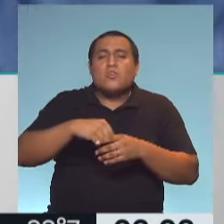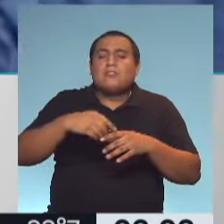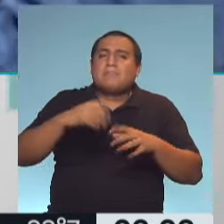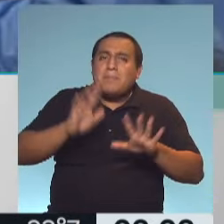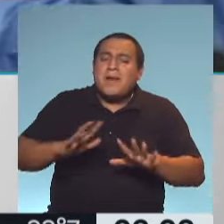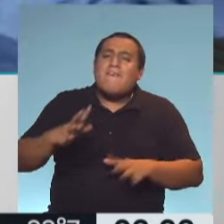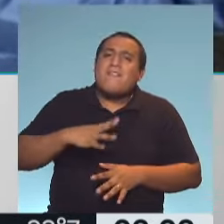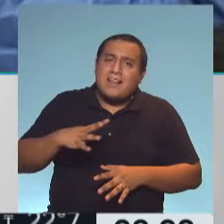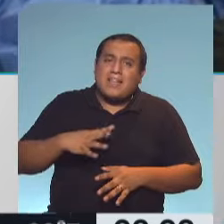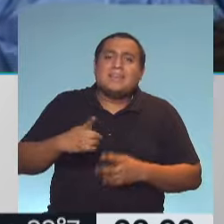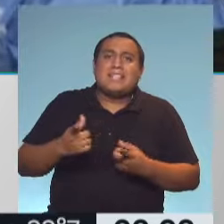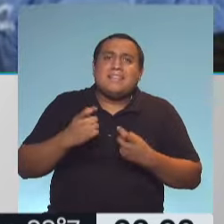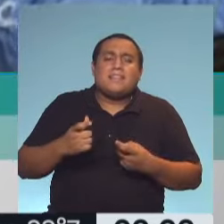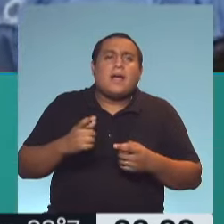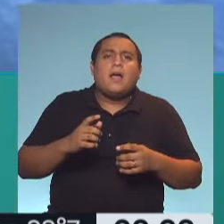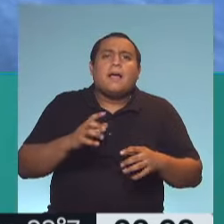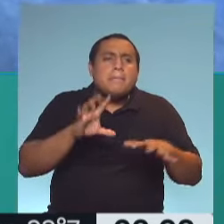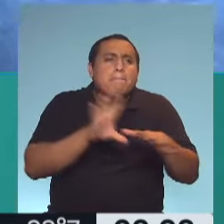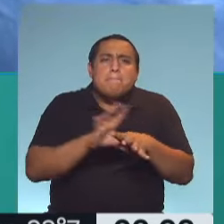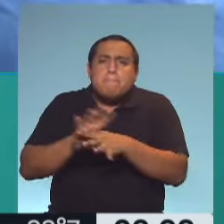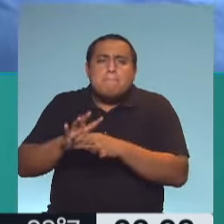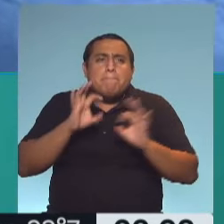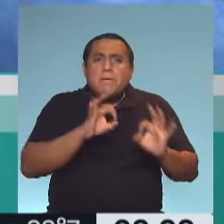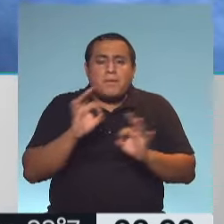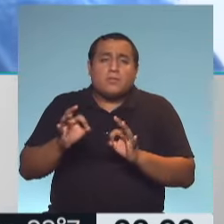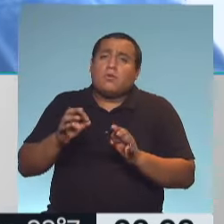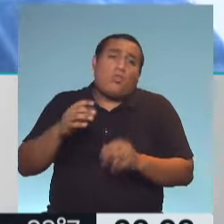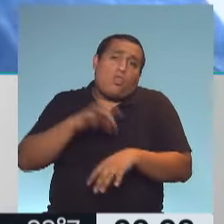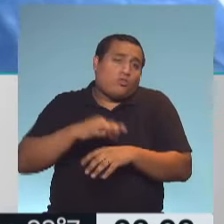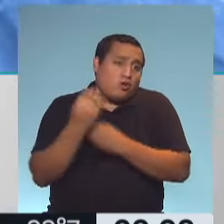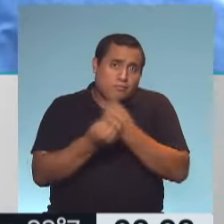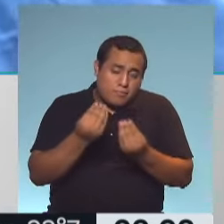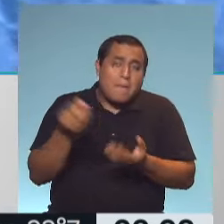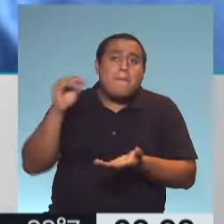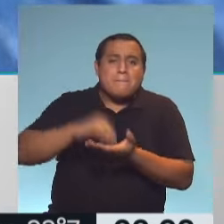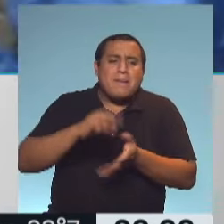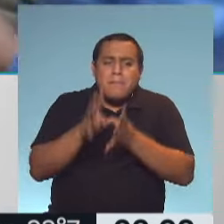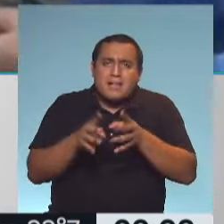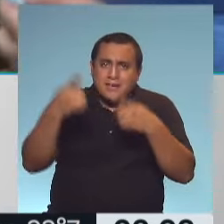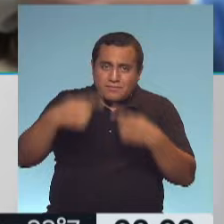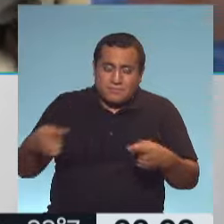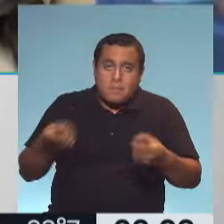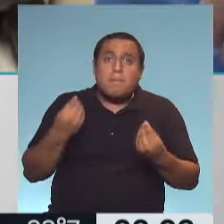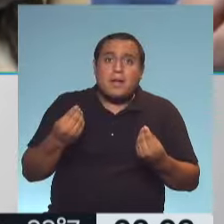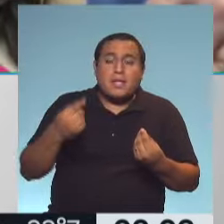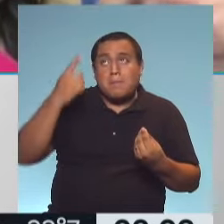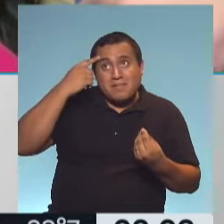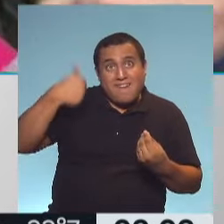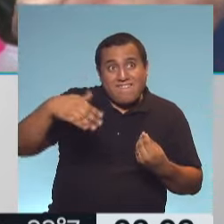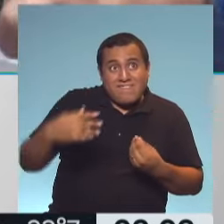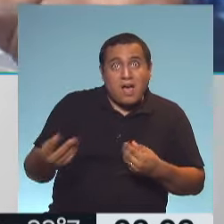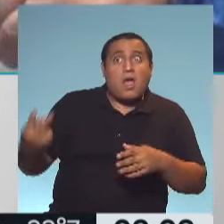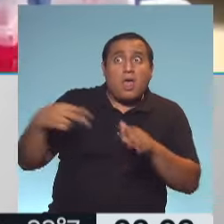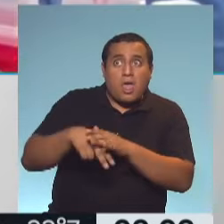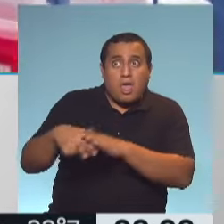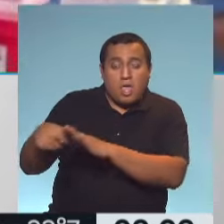en las condiciones aptas tanto en recursos humanos como en equipamiento como para soportar un probable aumento mucho mayor de